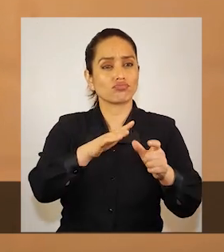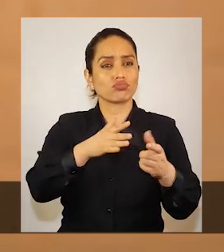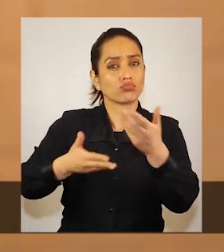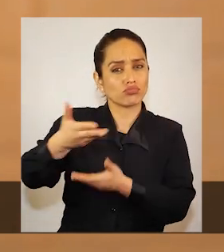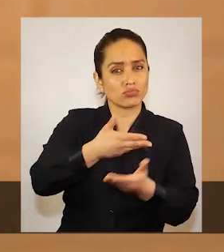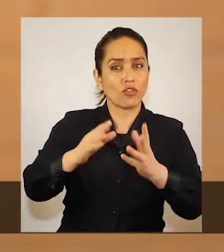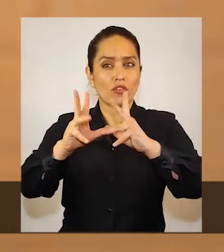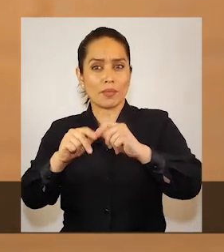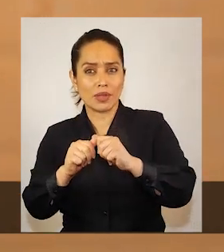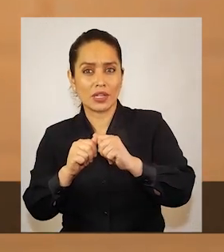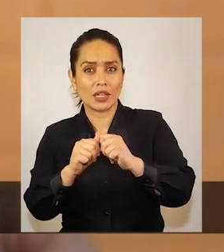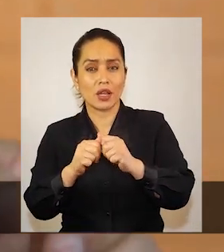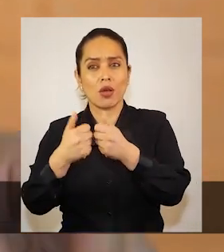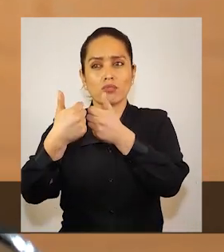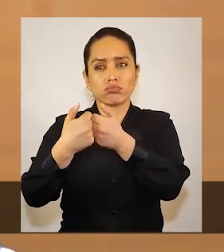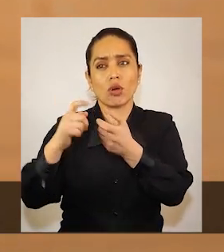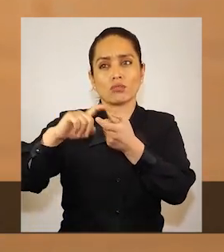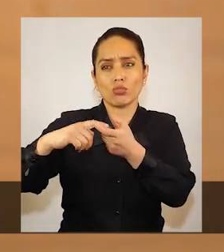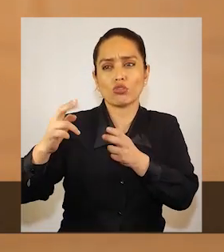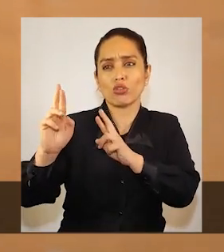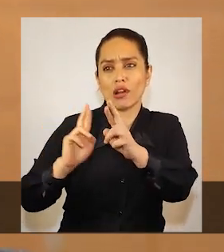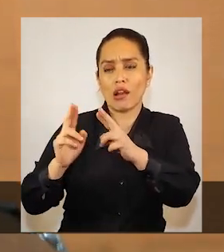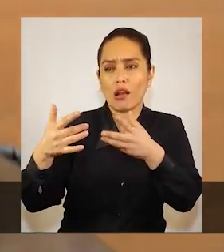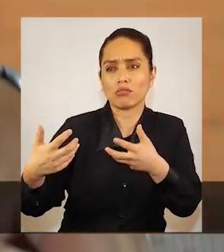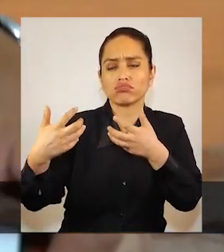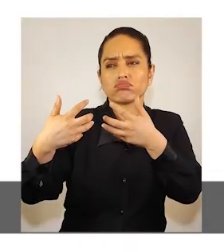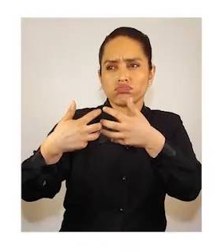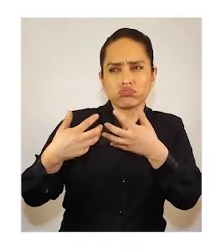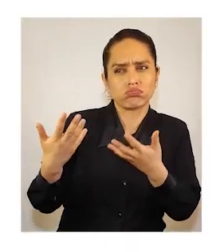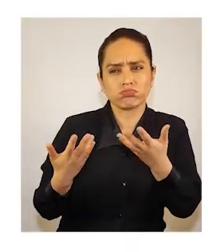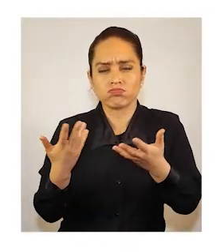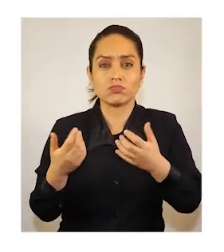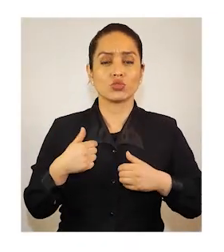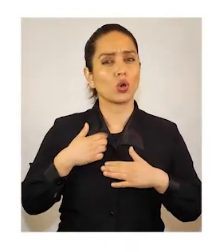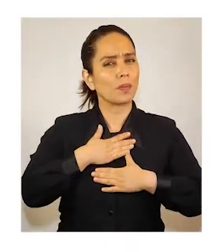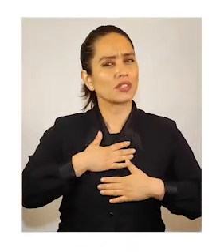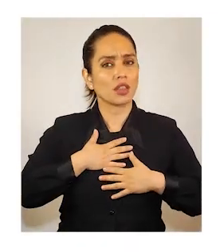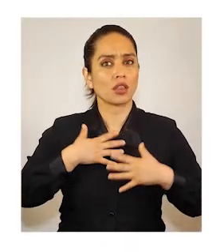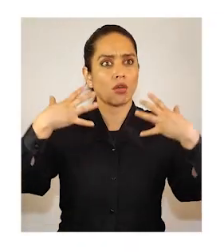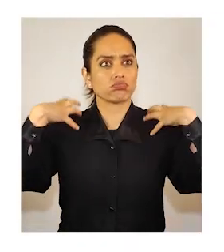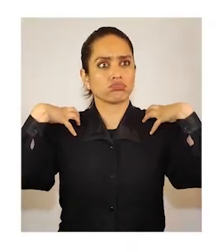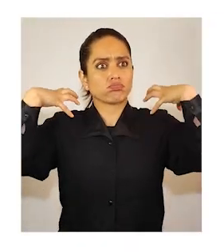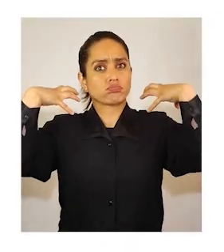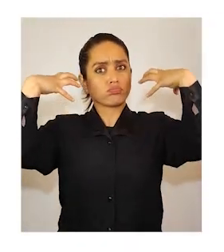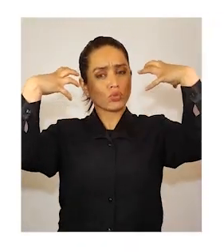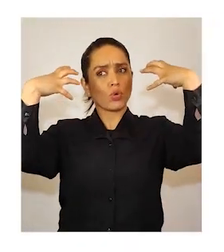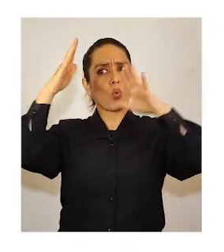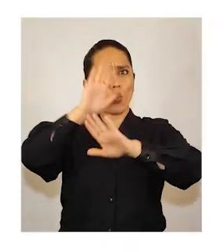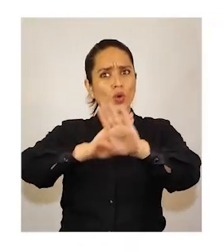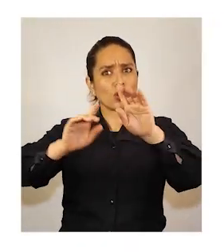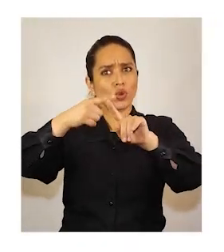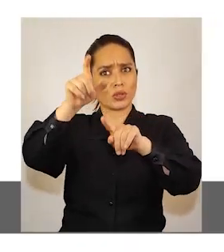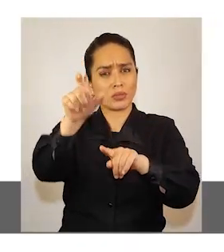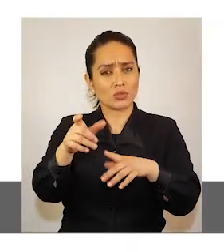familiar, relación de pareja, entre otros. ¿Me he sentido sobrecargada con el cuidado?